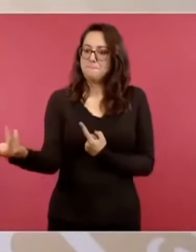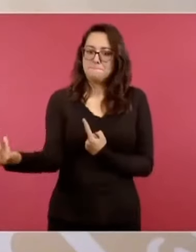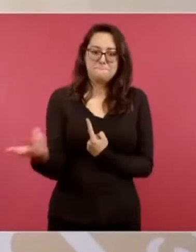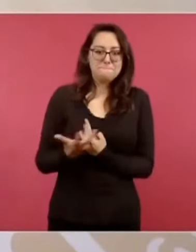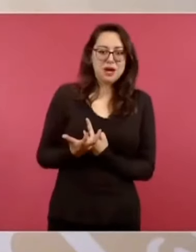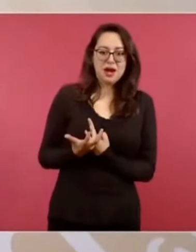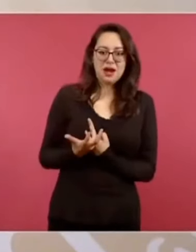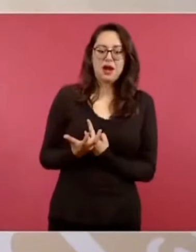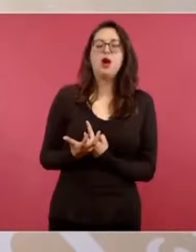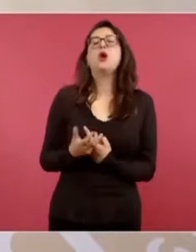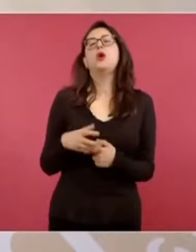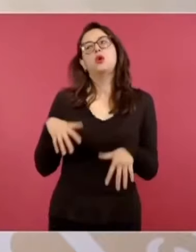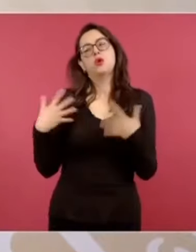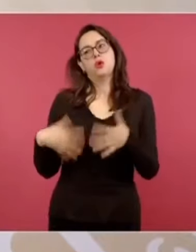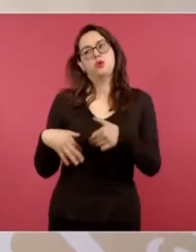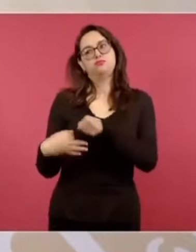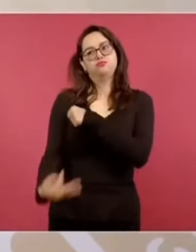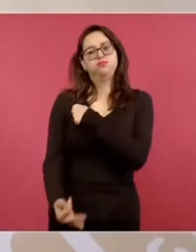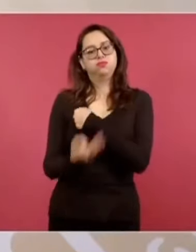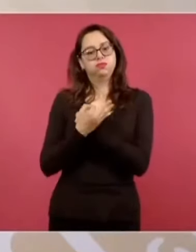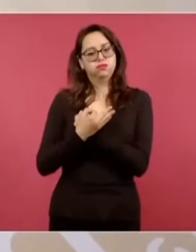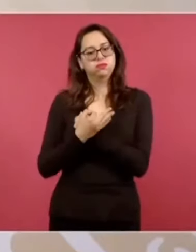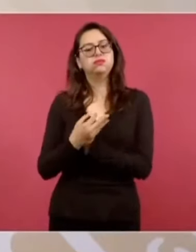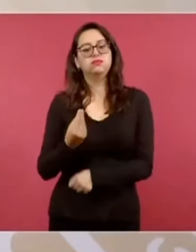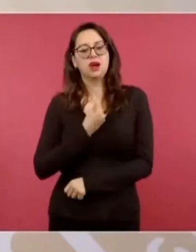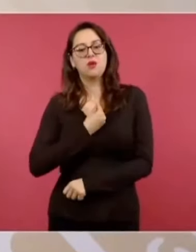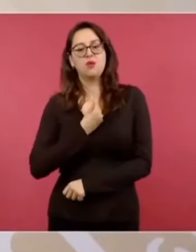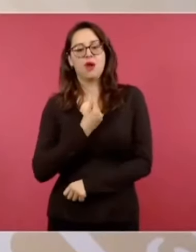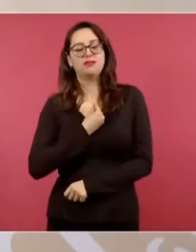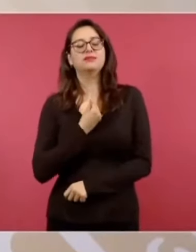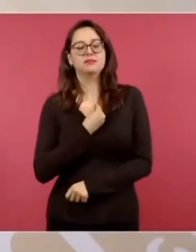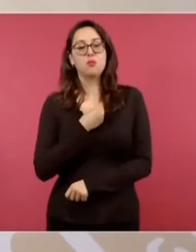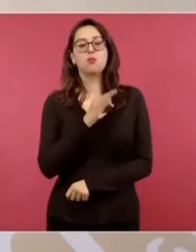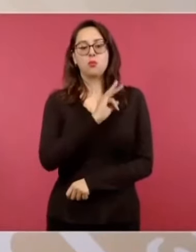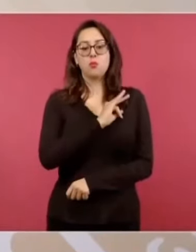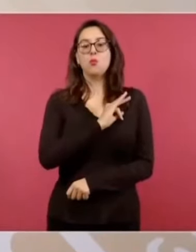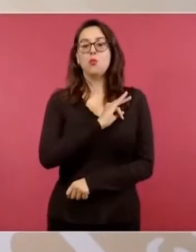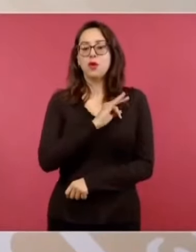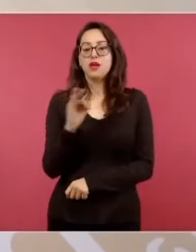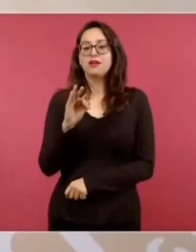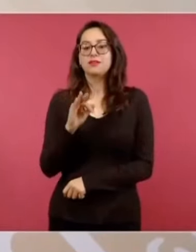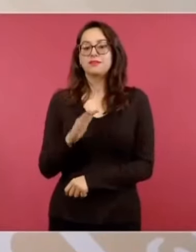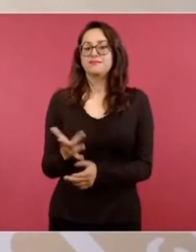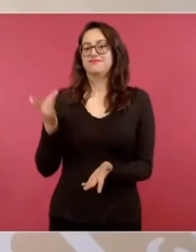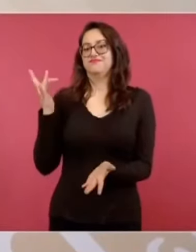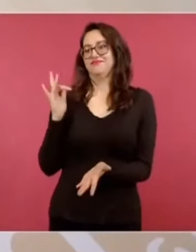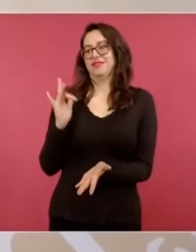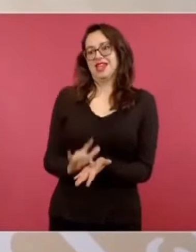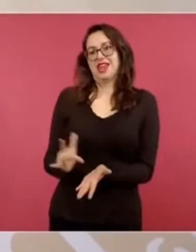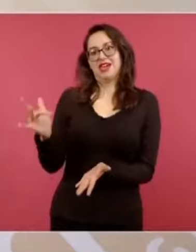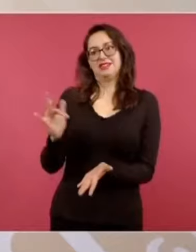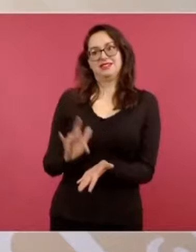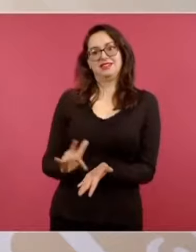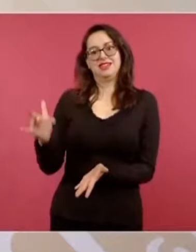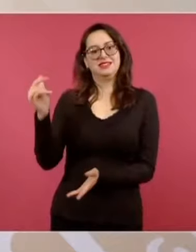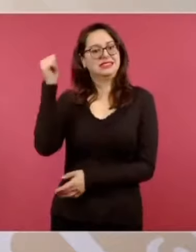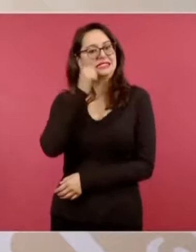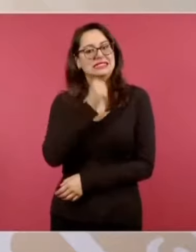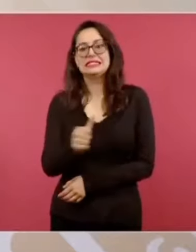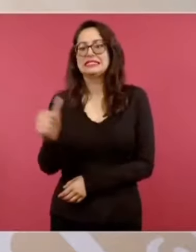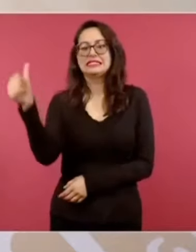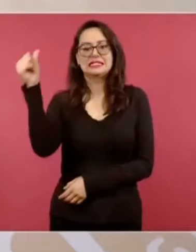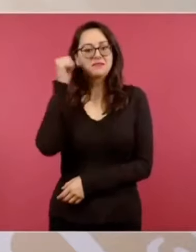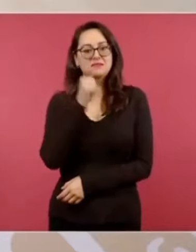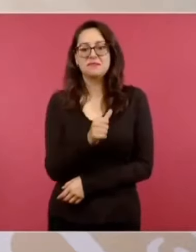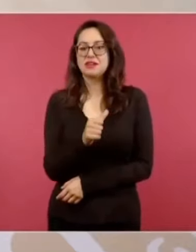agradecido de nuestro pueblo y siempre voy a estar convencido de que el pueblo de México